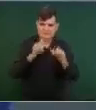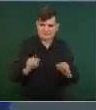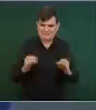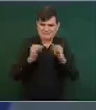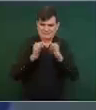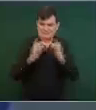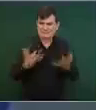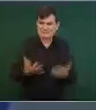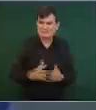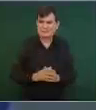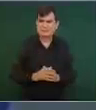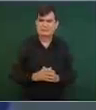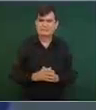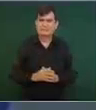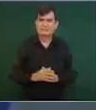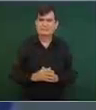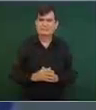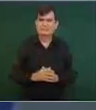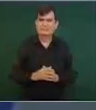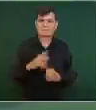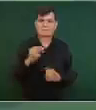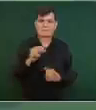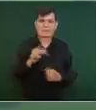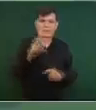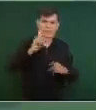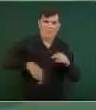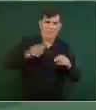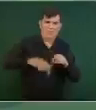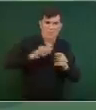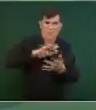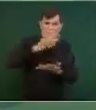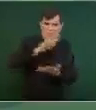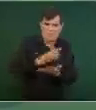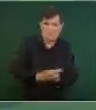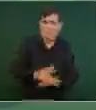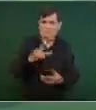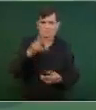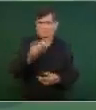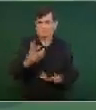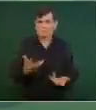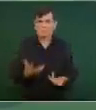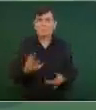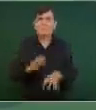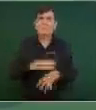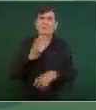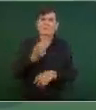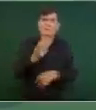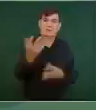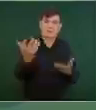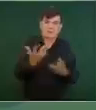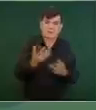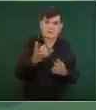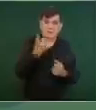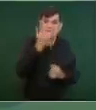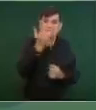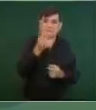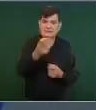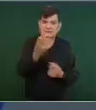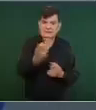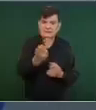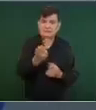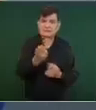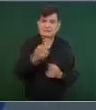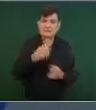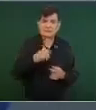no deteriorarla. Porque si hacen eso, no solo